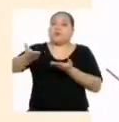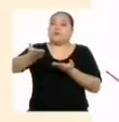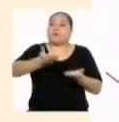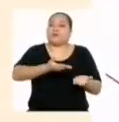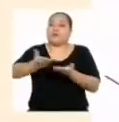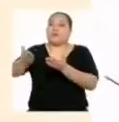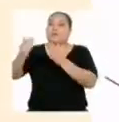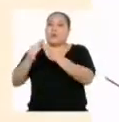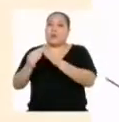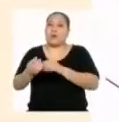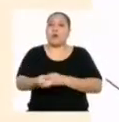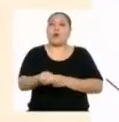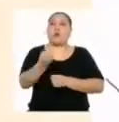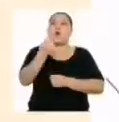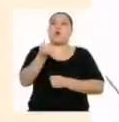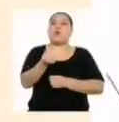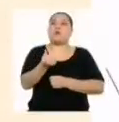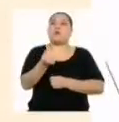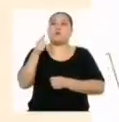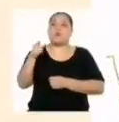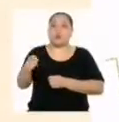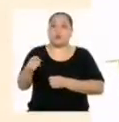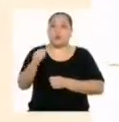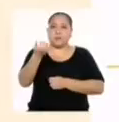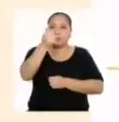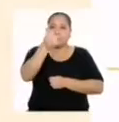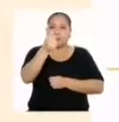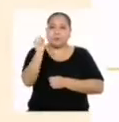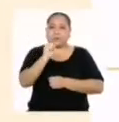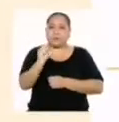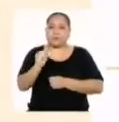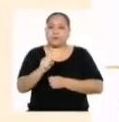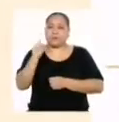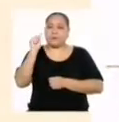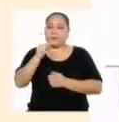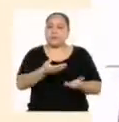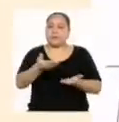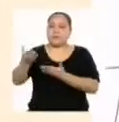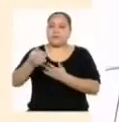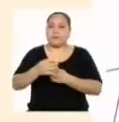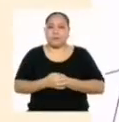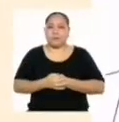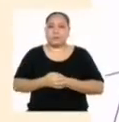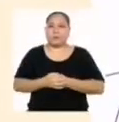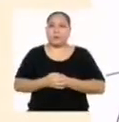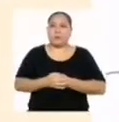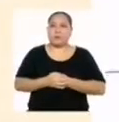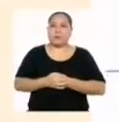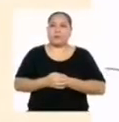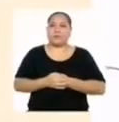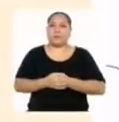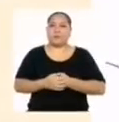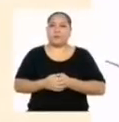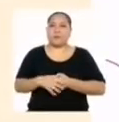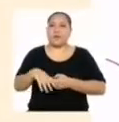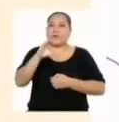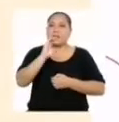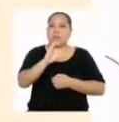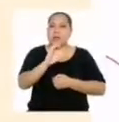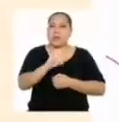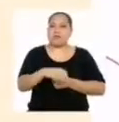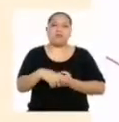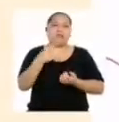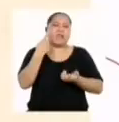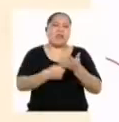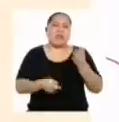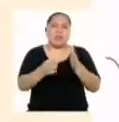Y precio por cada delivery o entrega a domicilio, Es decir, 10 soles. Muy bien. C. ¿Qué nos pide